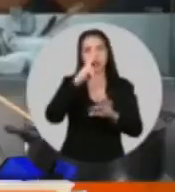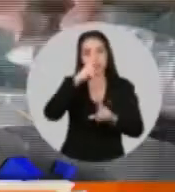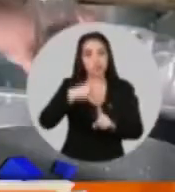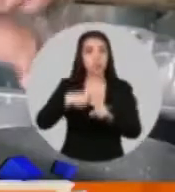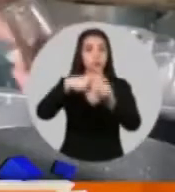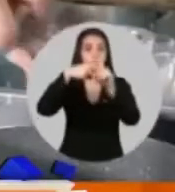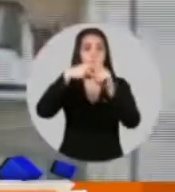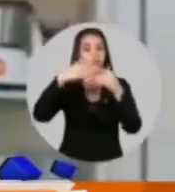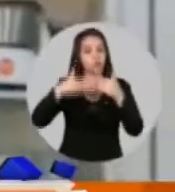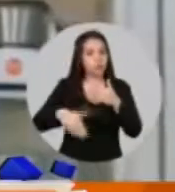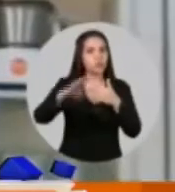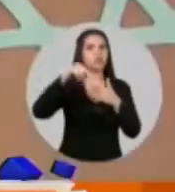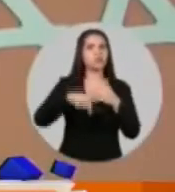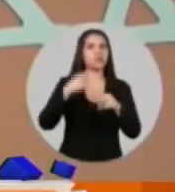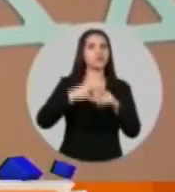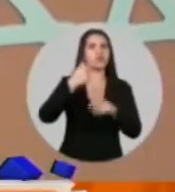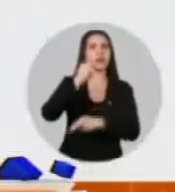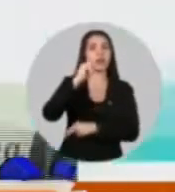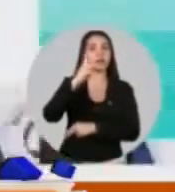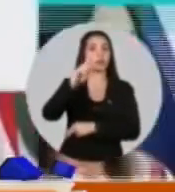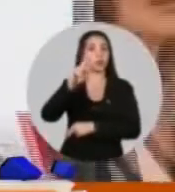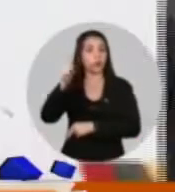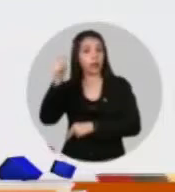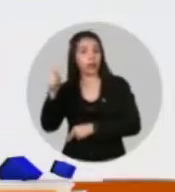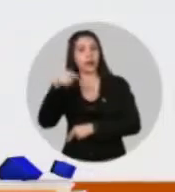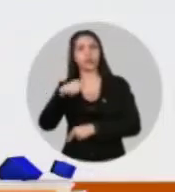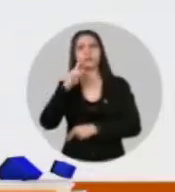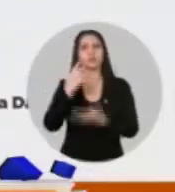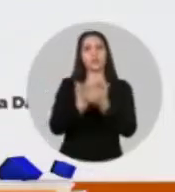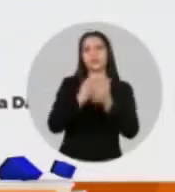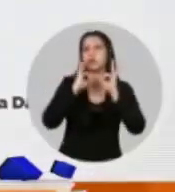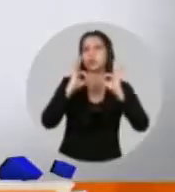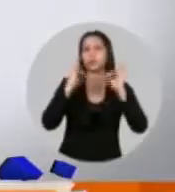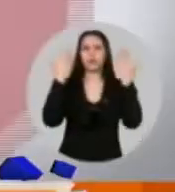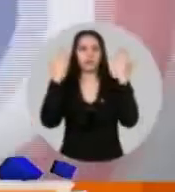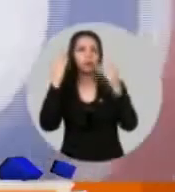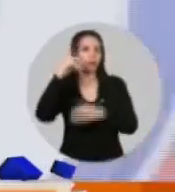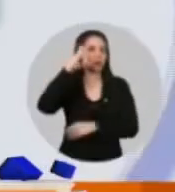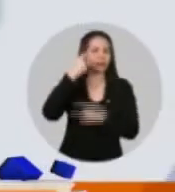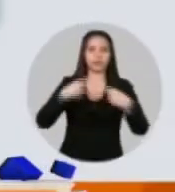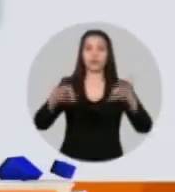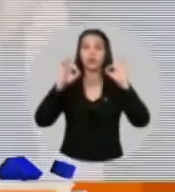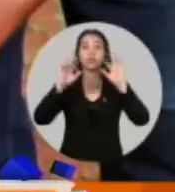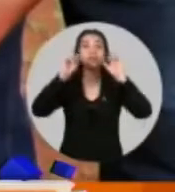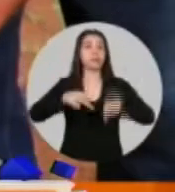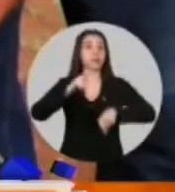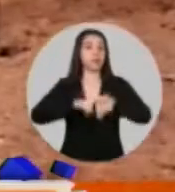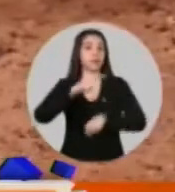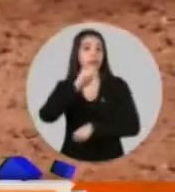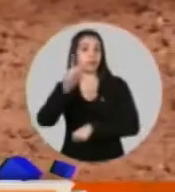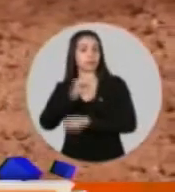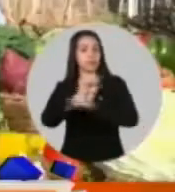un gasto ahora. Si se está gastando y mucho dinero para realizar este programa, atención, alerta. Porque